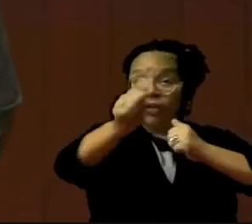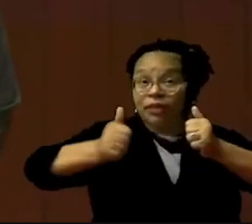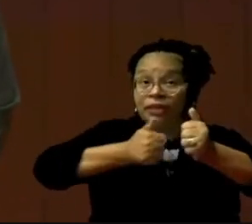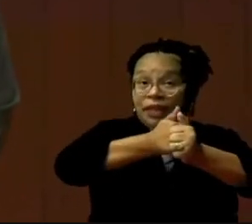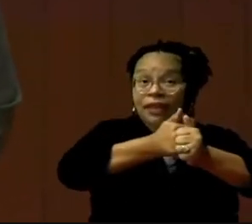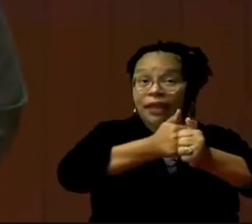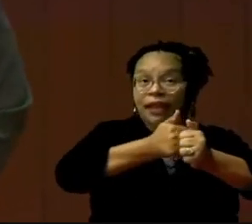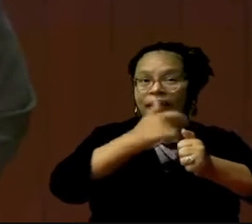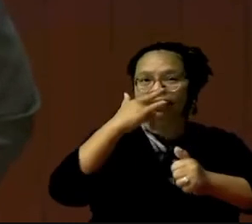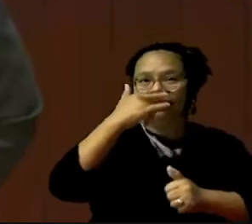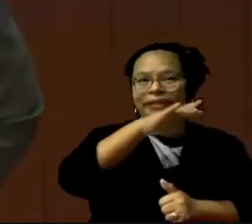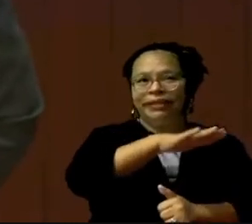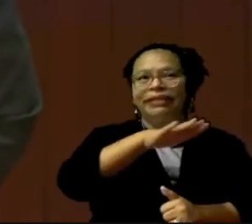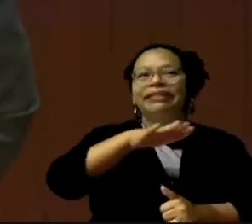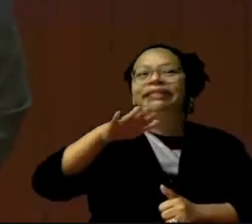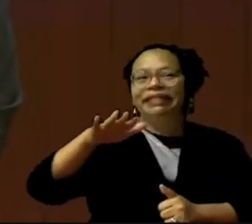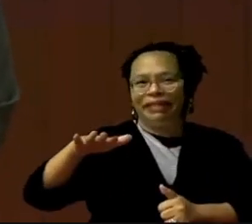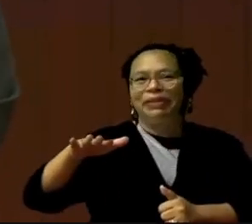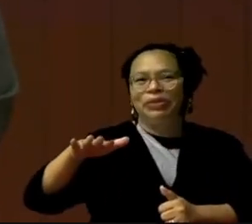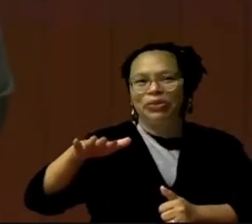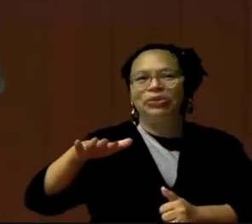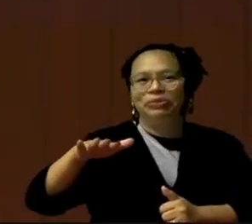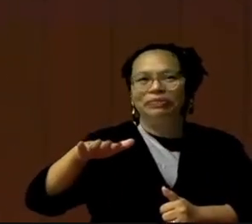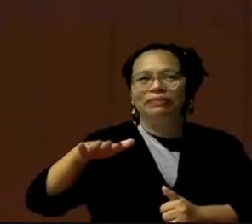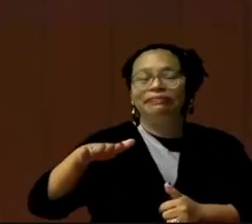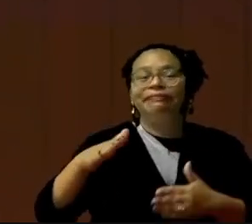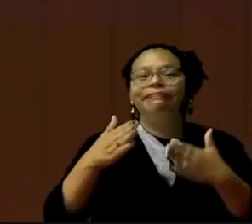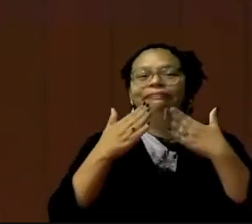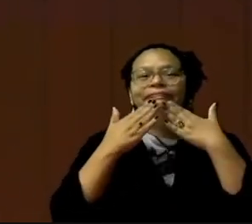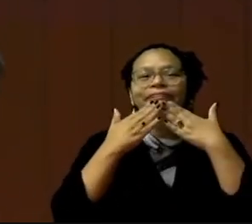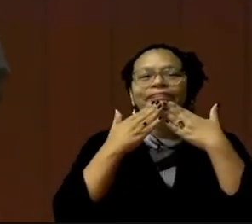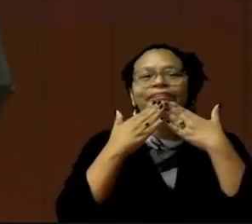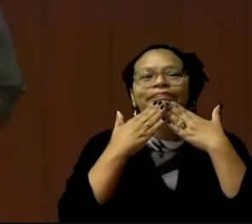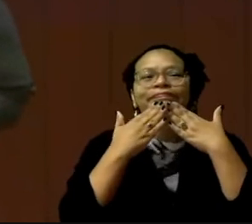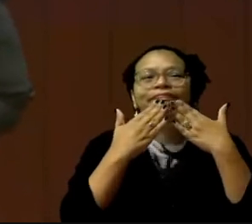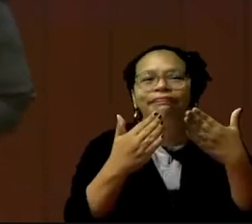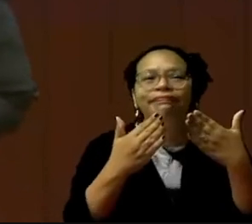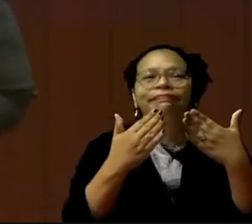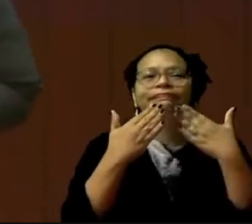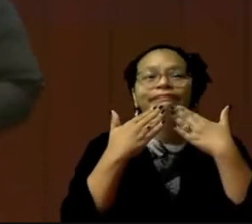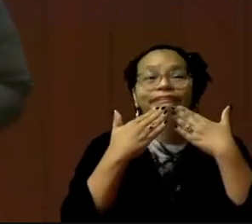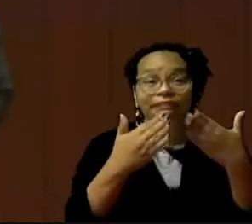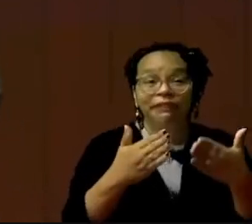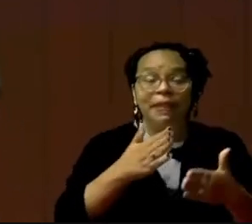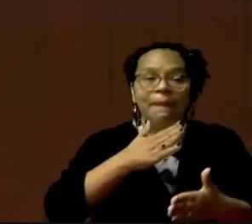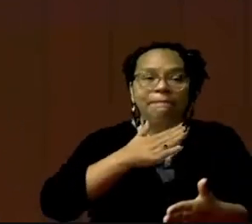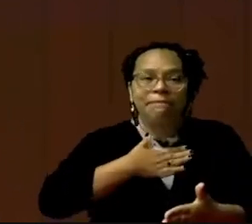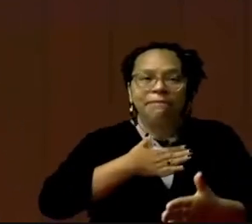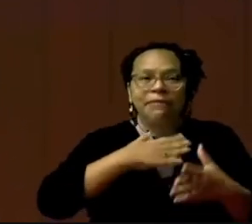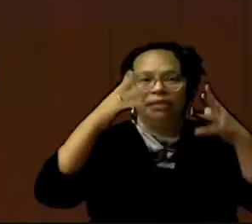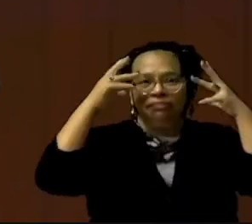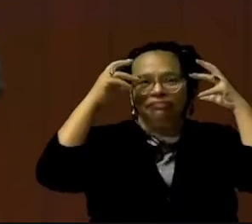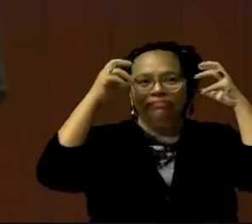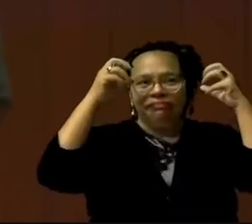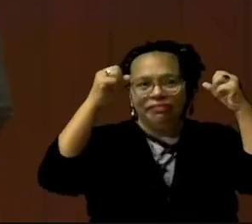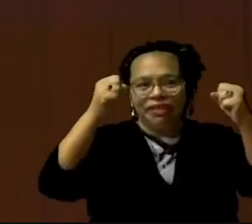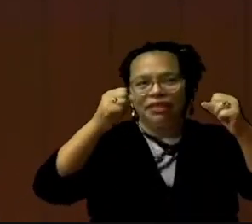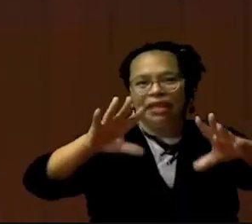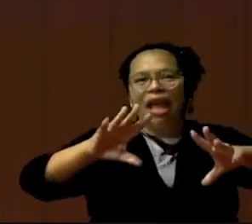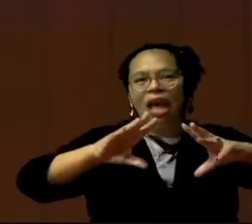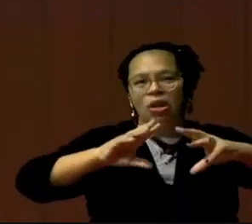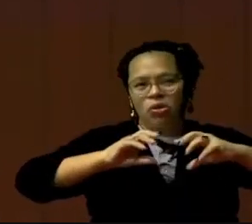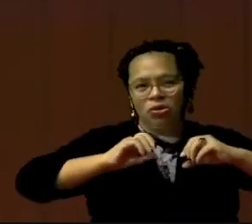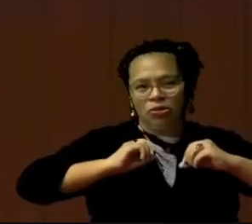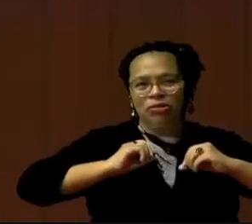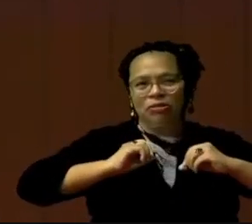infinitas. Y yo sé, como dice mi presidente, al que le doy las gracias por haber acogido, que se trabajara en primera lectura